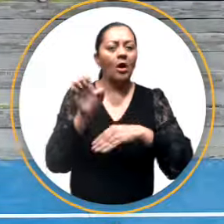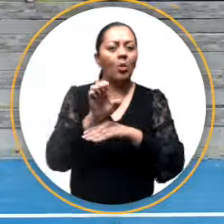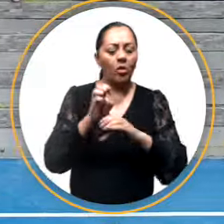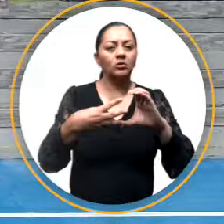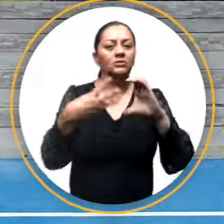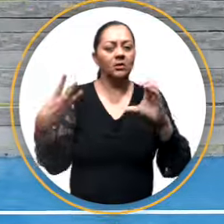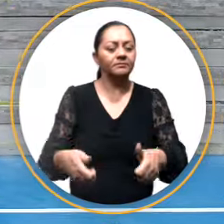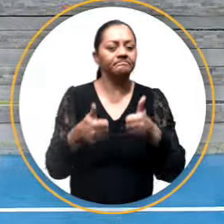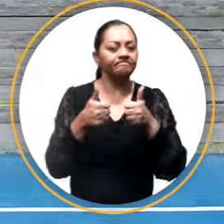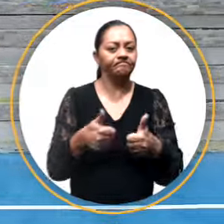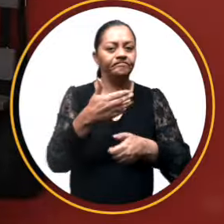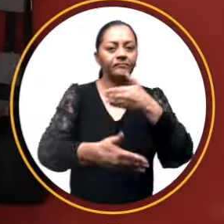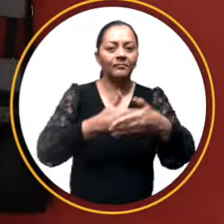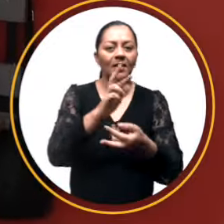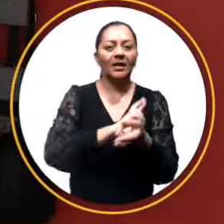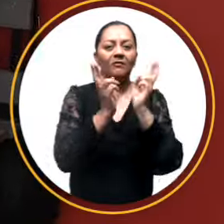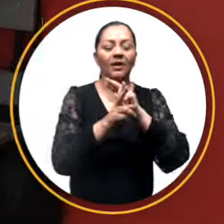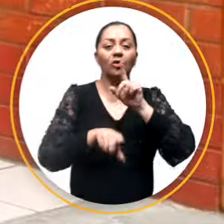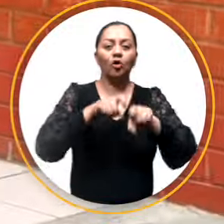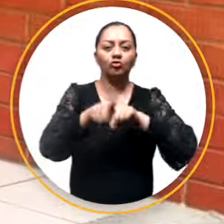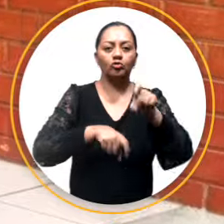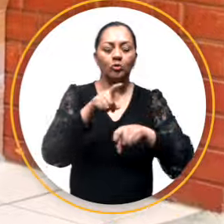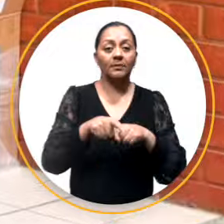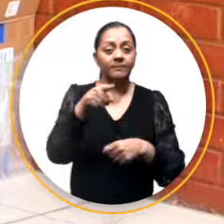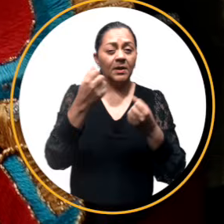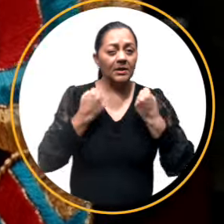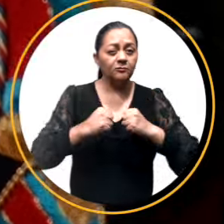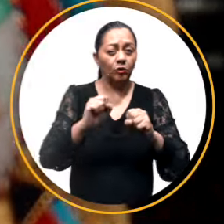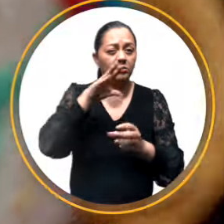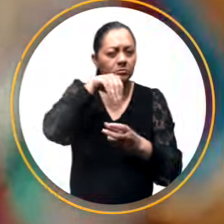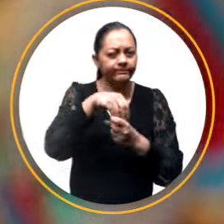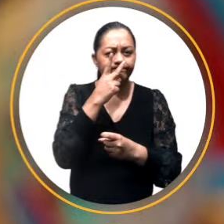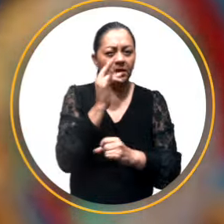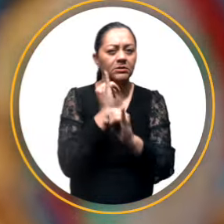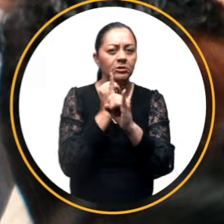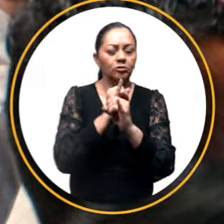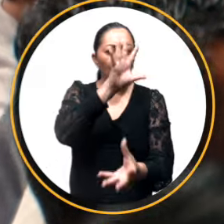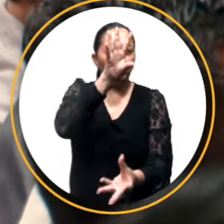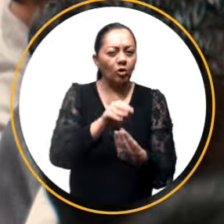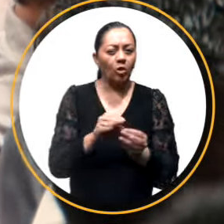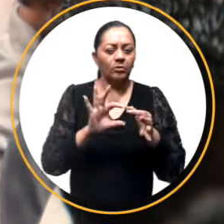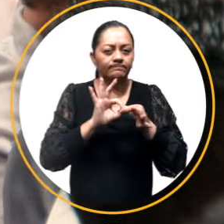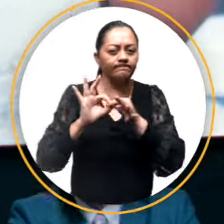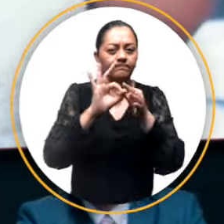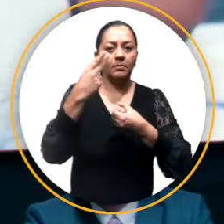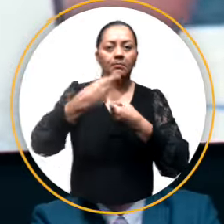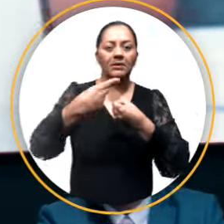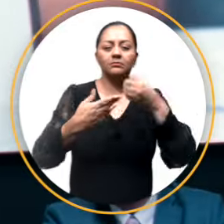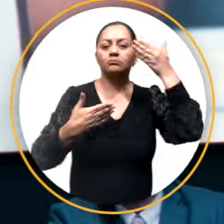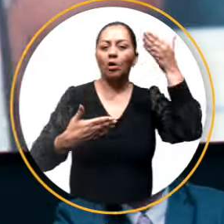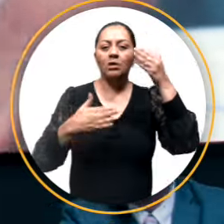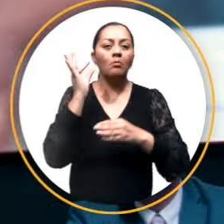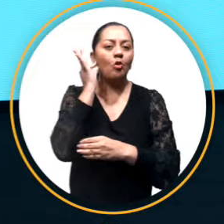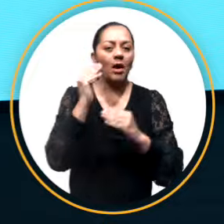por el CNE en el Referéndum y Consulta Popular 2024 y los esfuerzos realizados por la institución por consolidar la participación